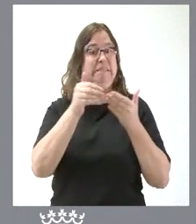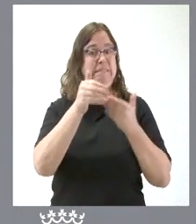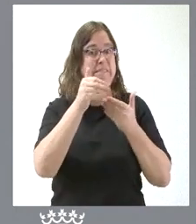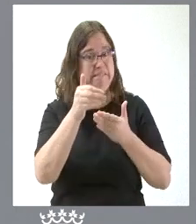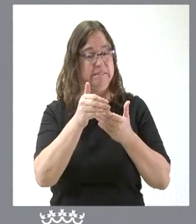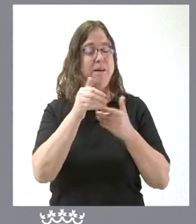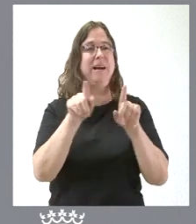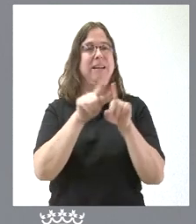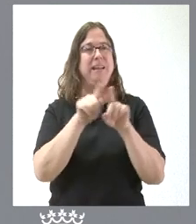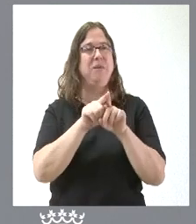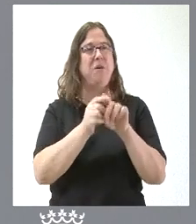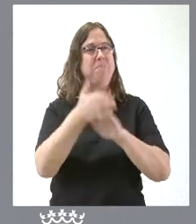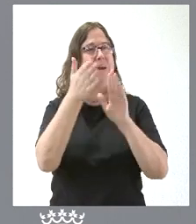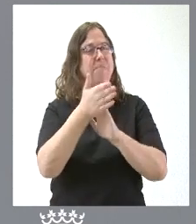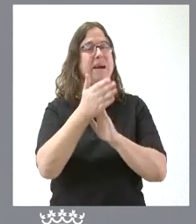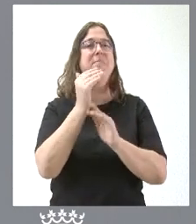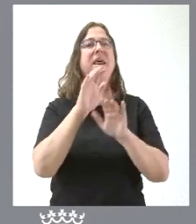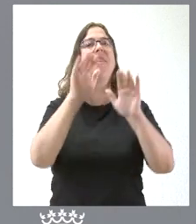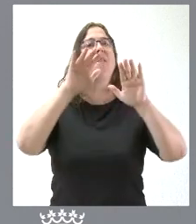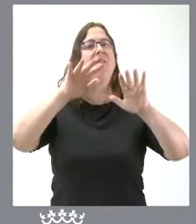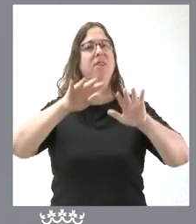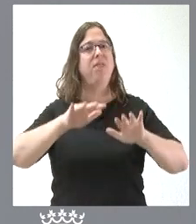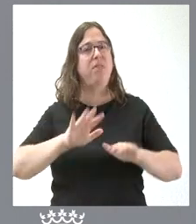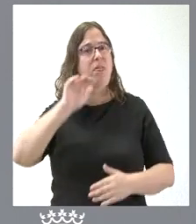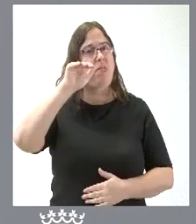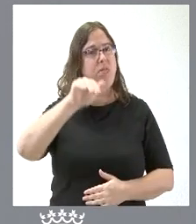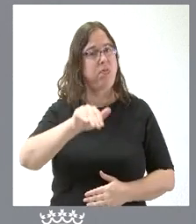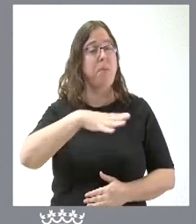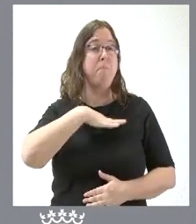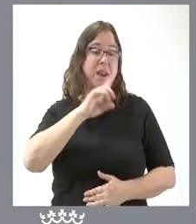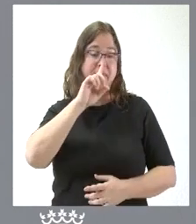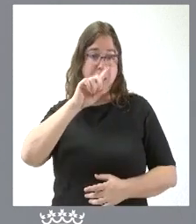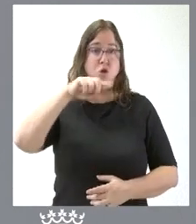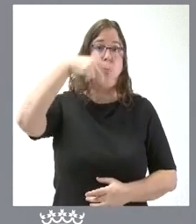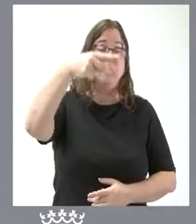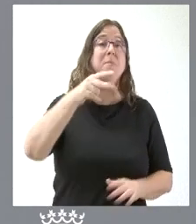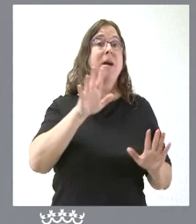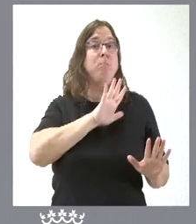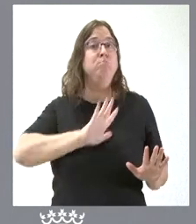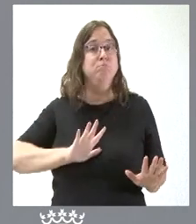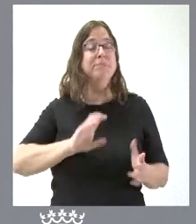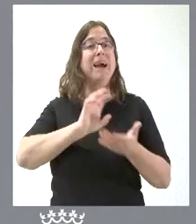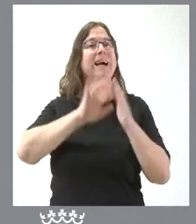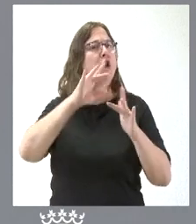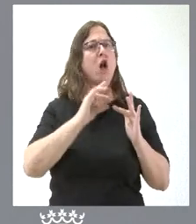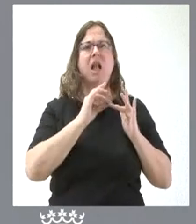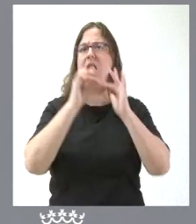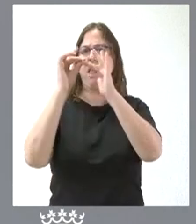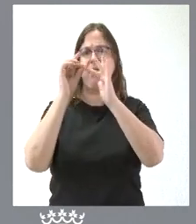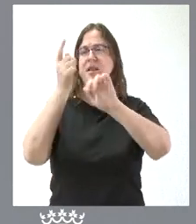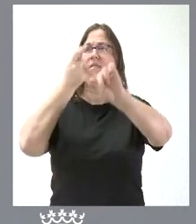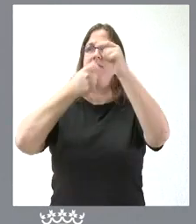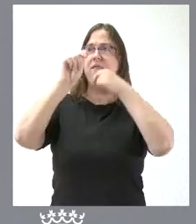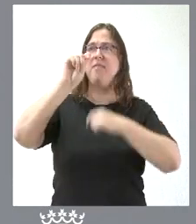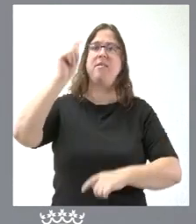muestran síntomas de desaceleración, pero es verdad que Castilla y León en este contexto lidera el crecimiento de las exportaciones de toda